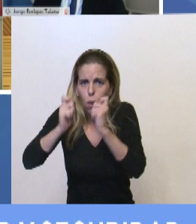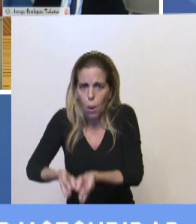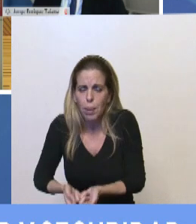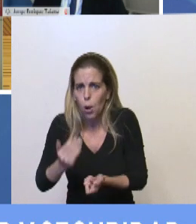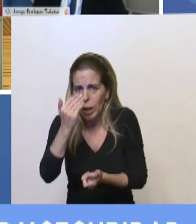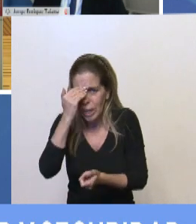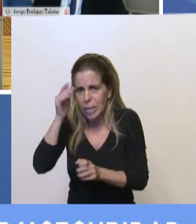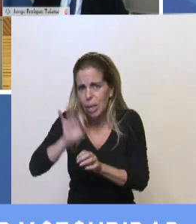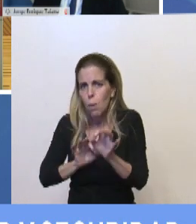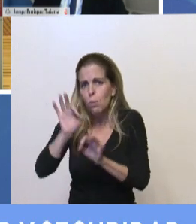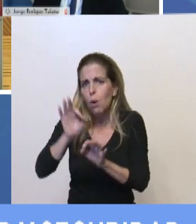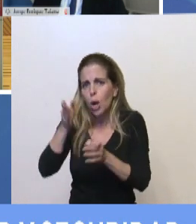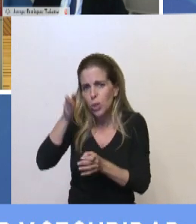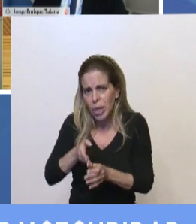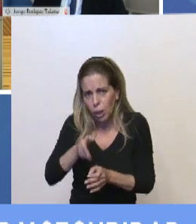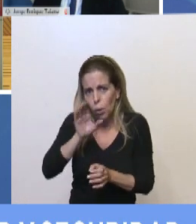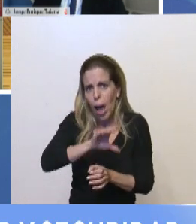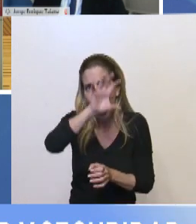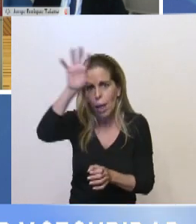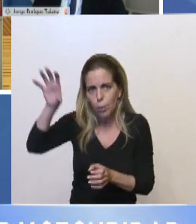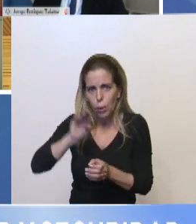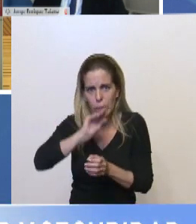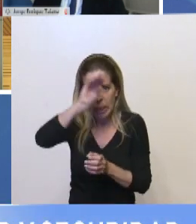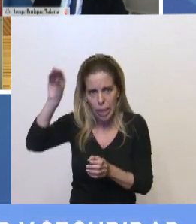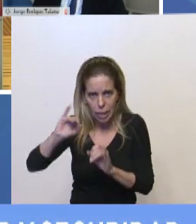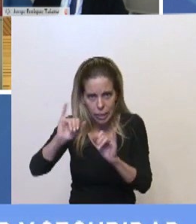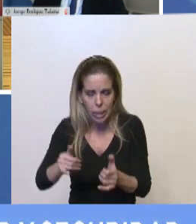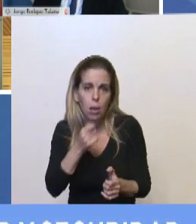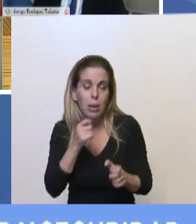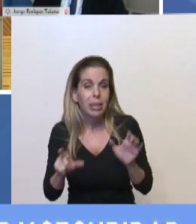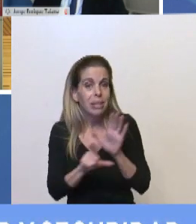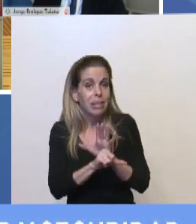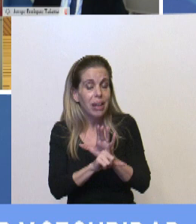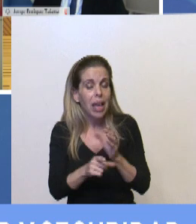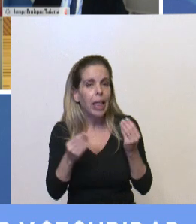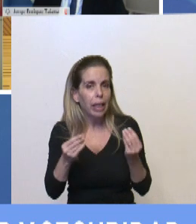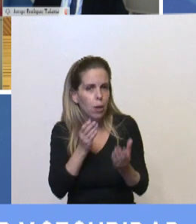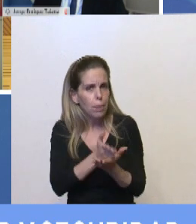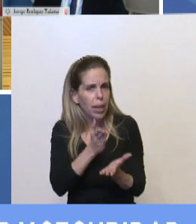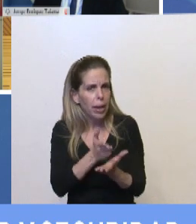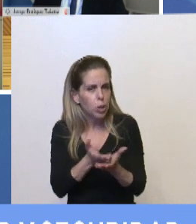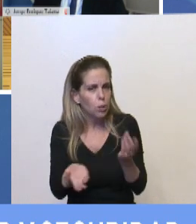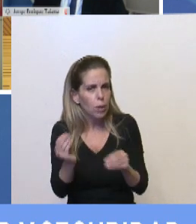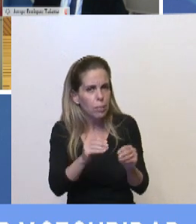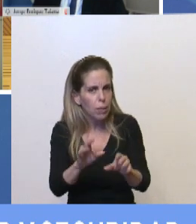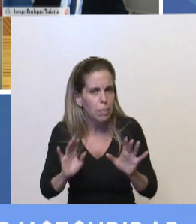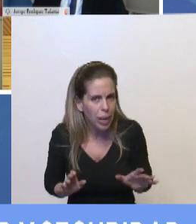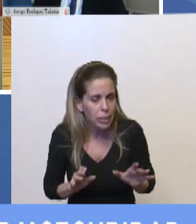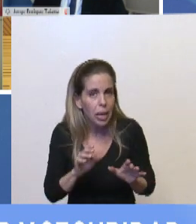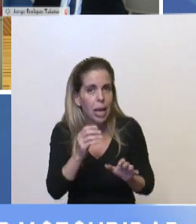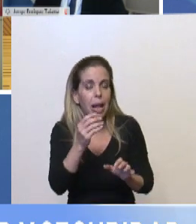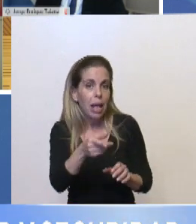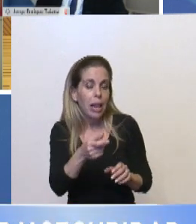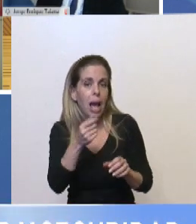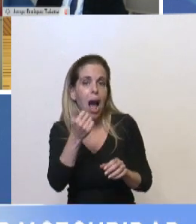% de coparticipación de las provincias. Que si hablamos de ley de ampliar derechos, recordemos que instituimos la AUH